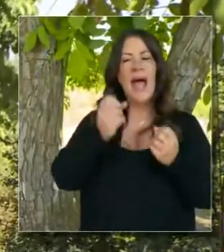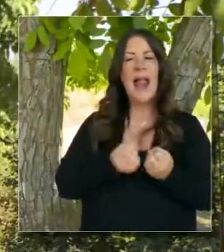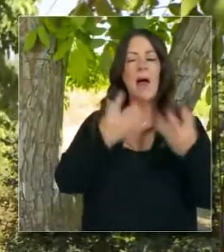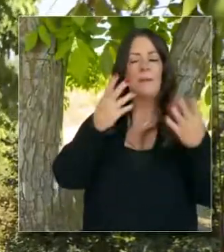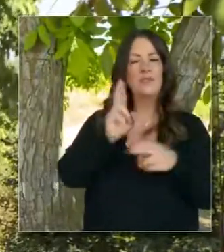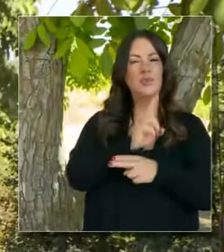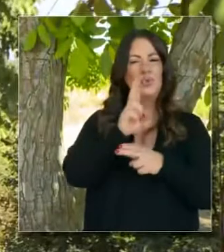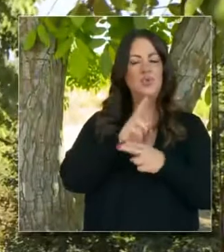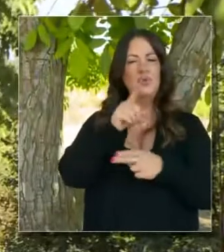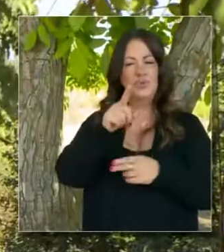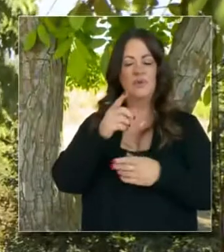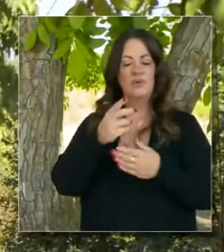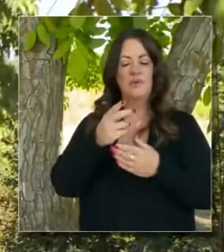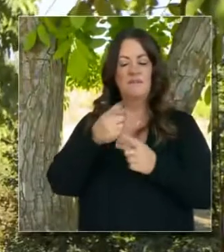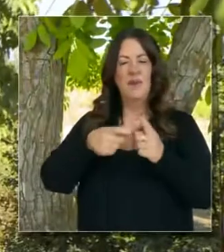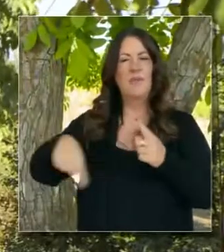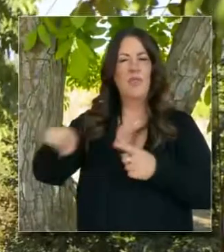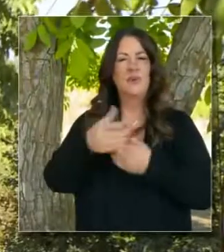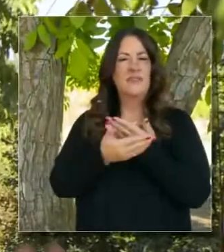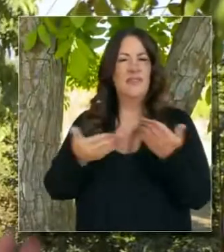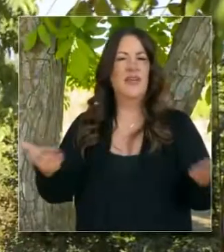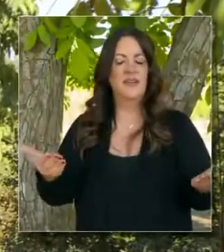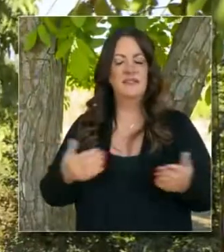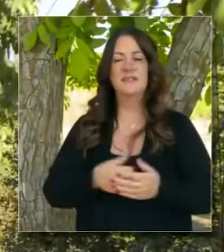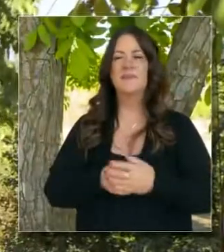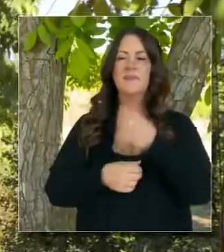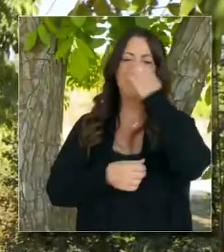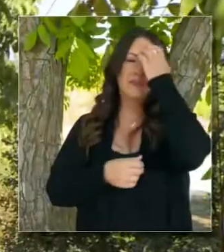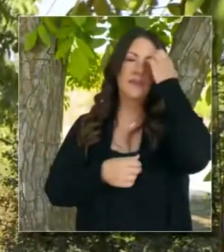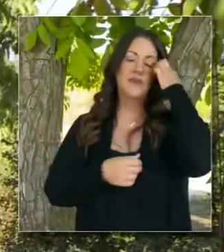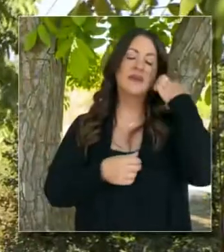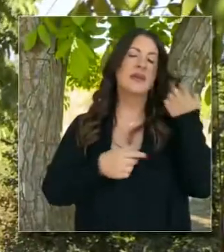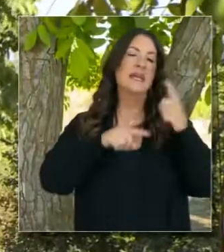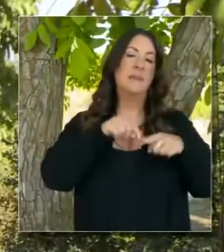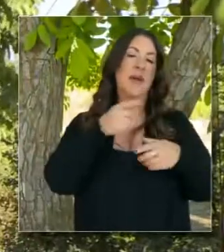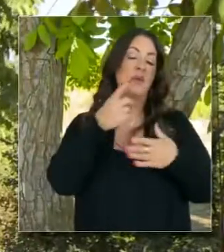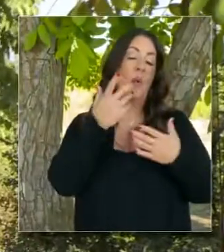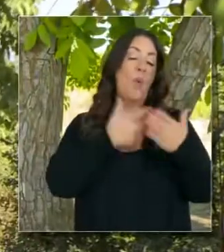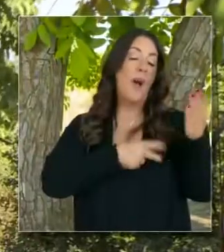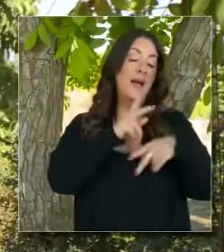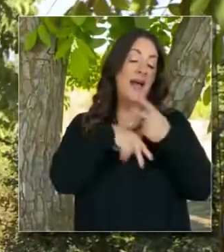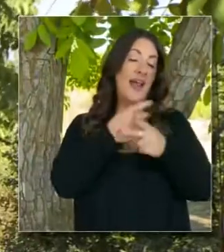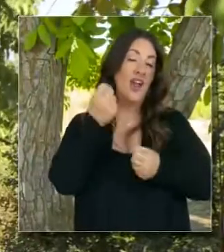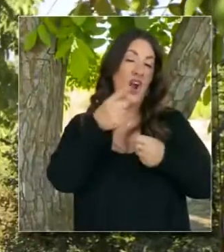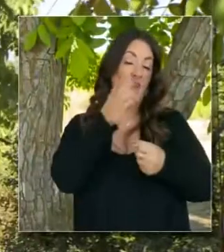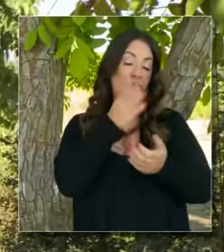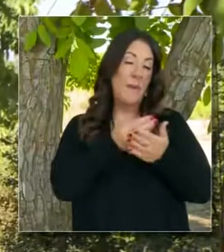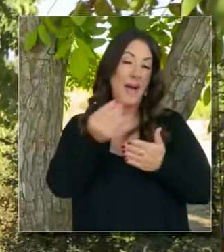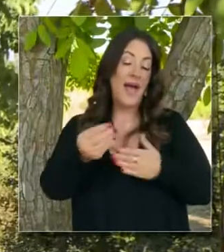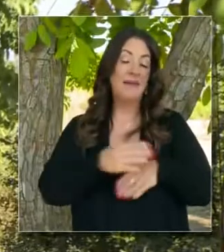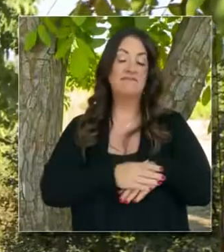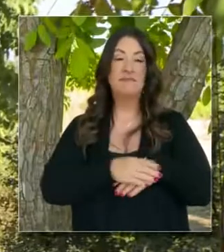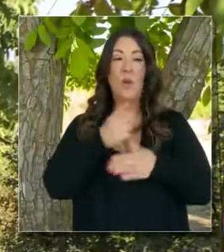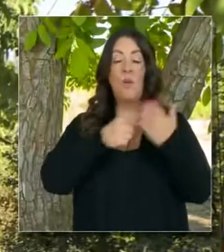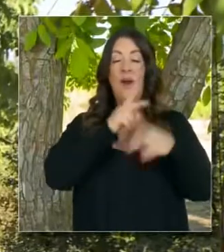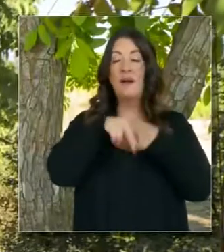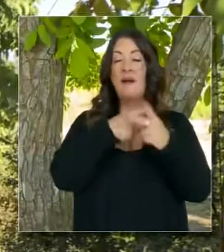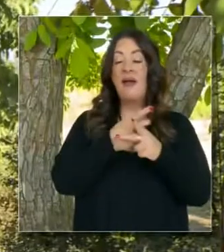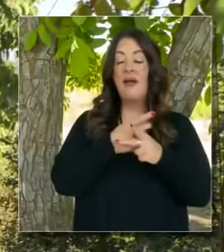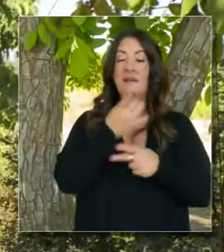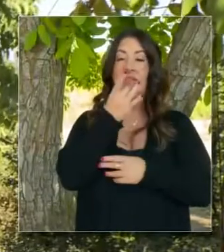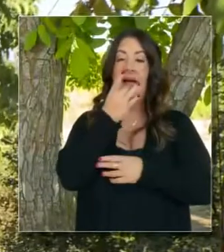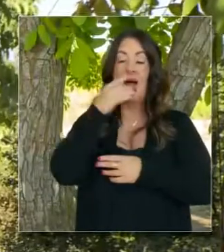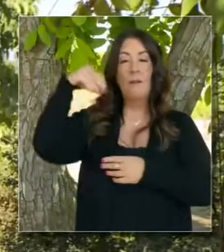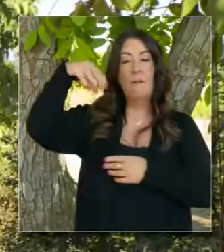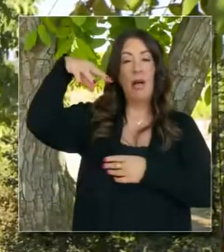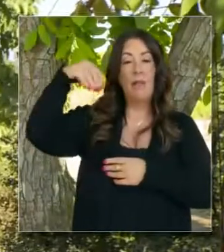el génesis de la respuesta a esa pregunta. Y esto abarca todo el espectro, dependiendo de los carros que compra, tipo de comidas, casas que